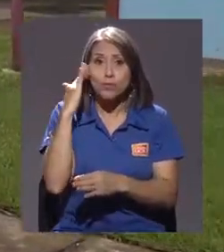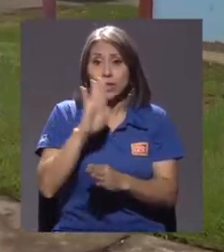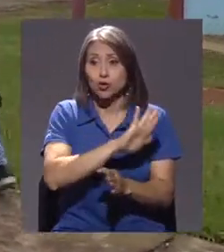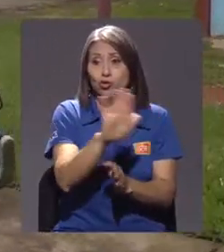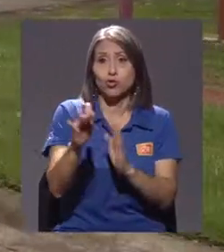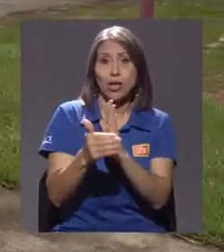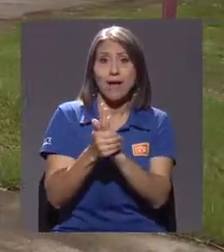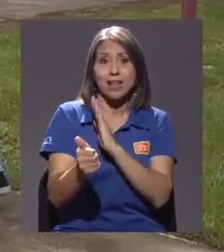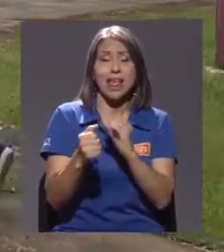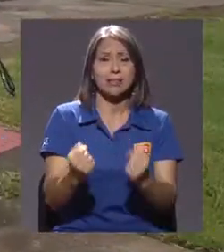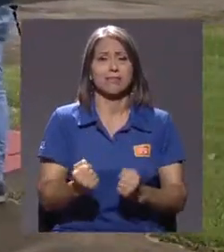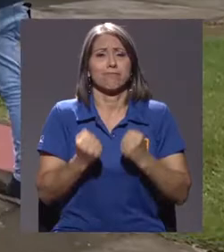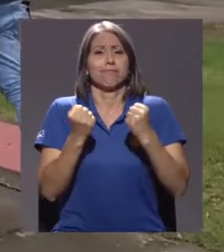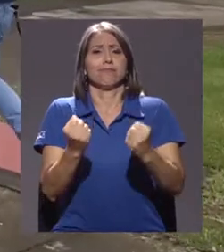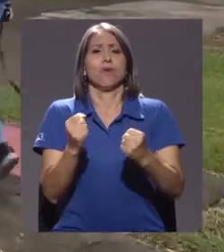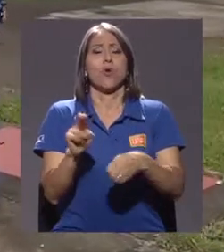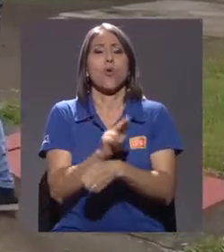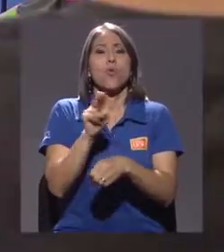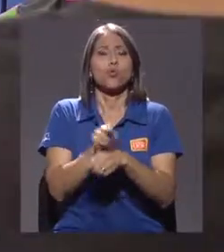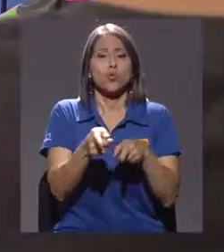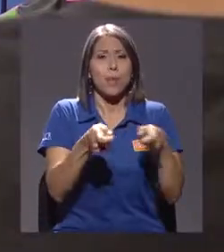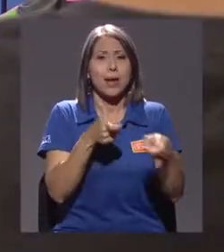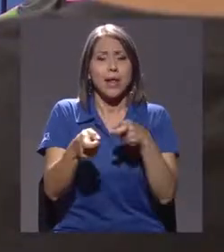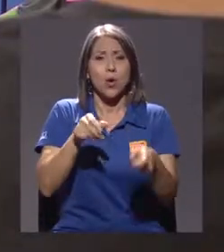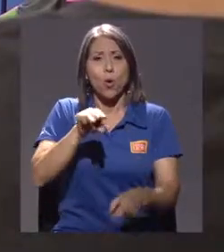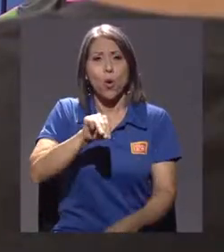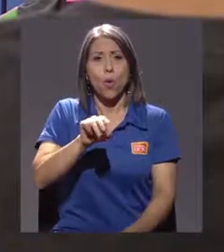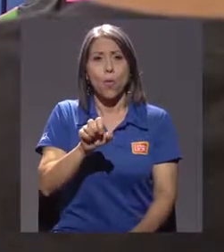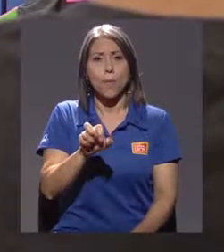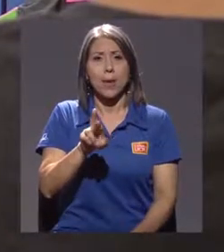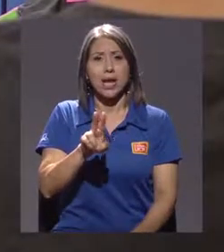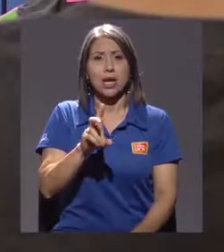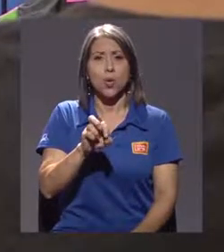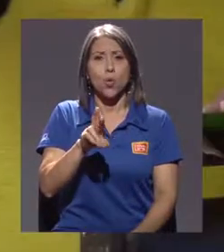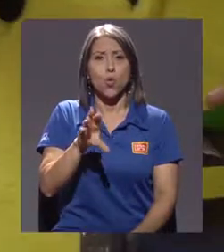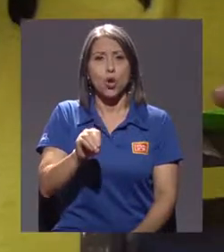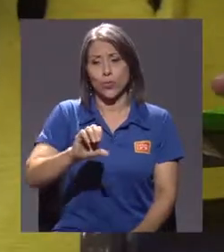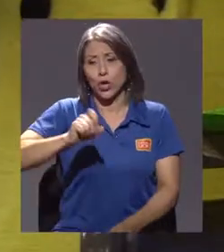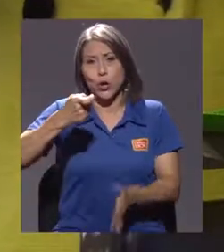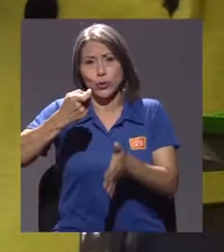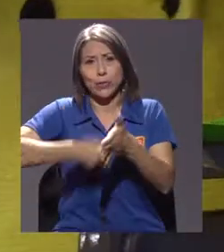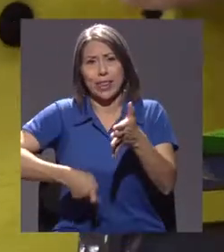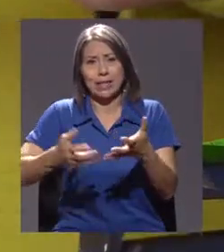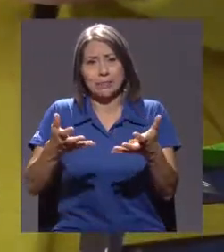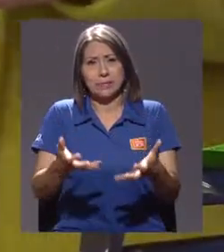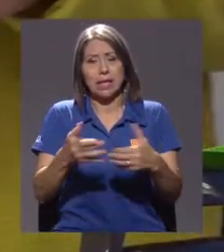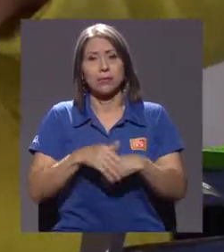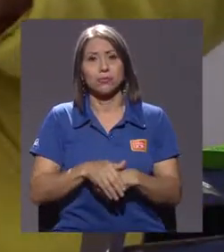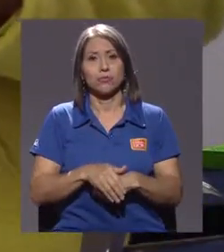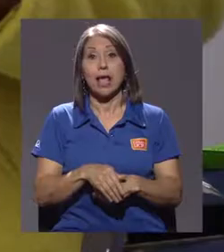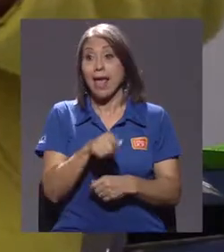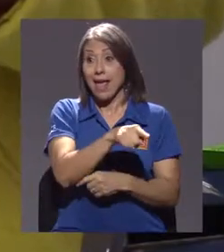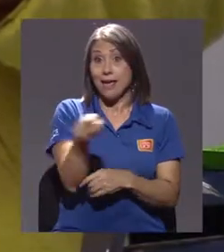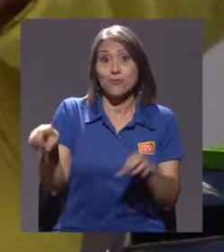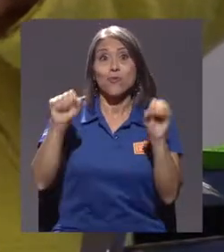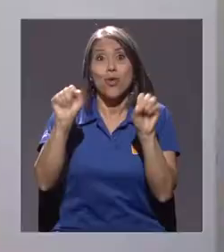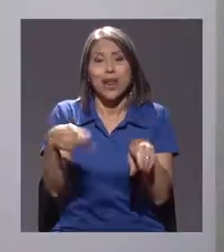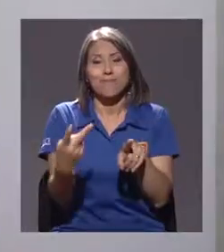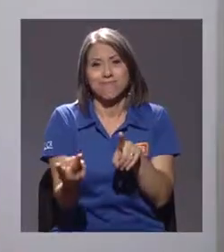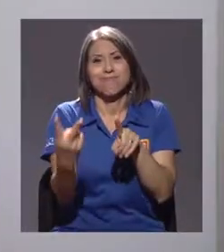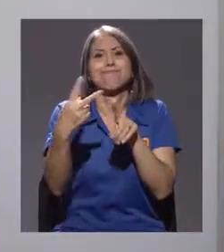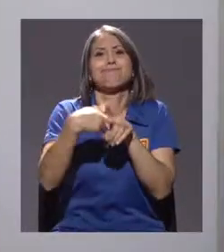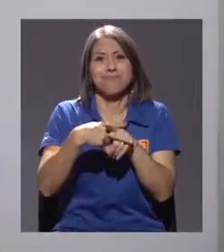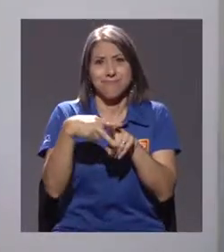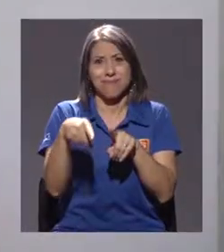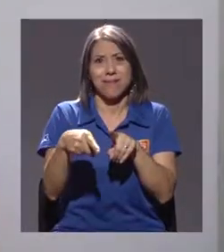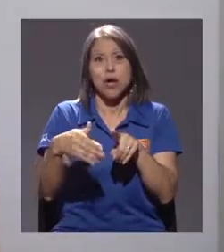habilidades en torno al uso y manejo del mercurio y otros metales pesados. De esta manera, podrán poner en práctica lo aprendido